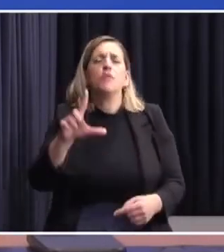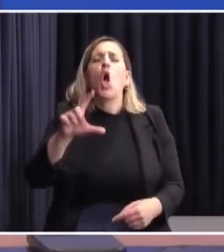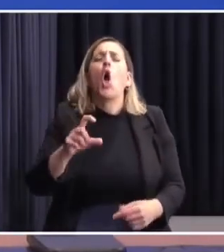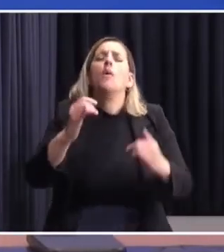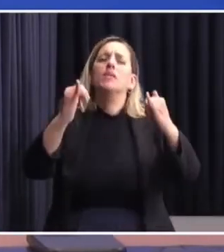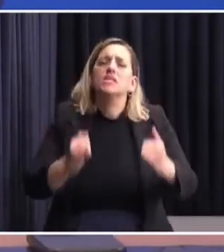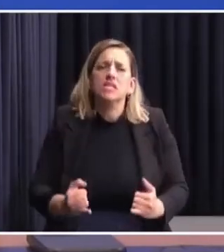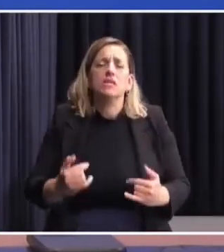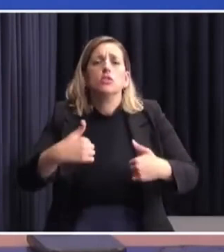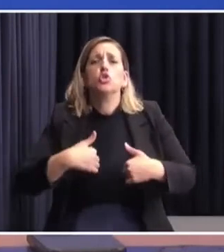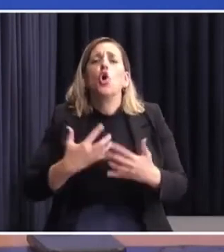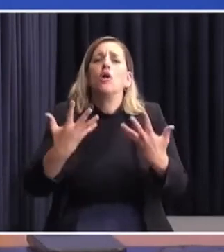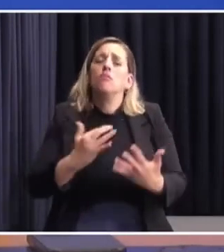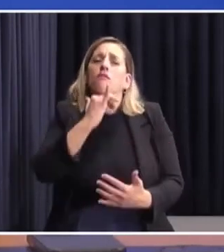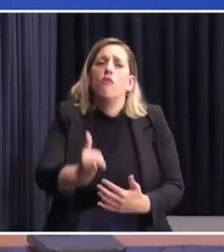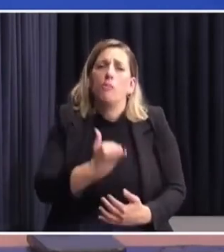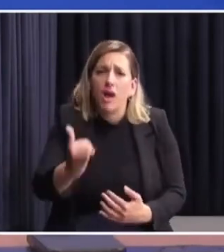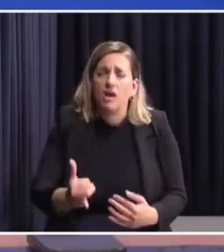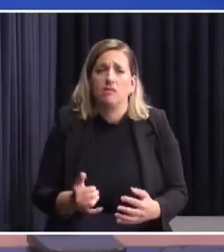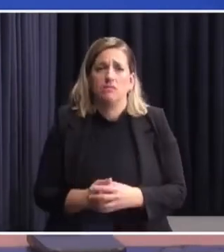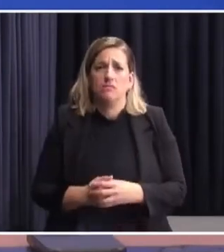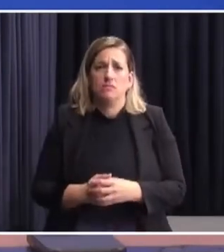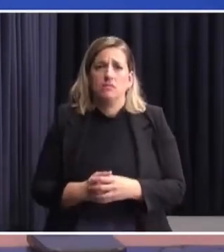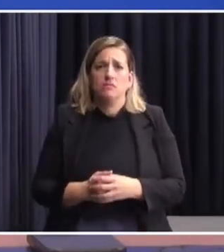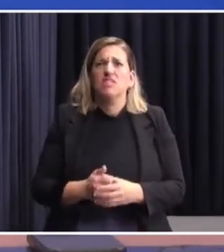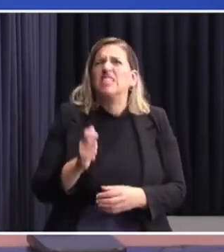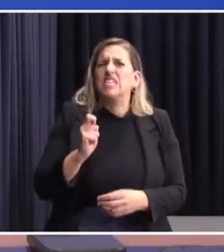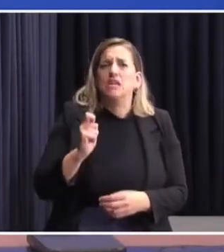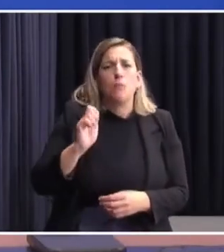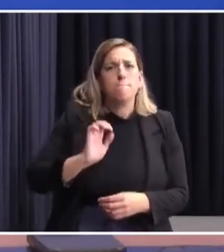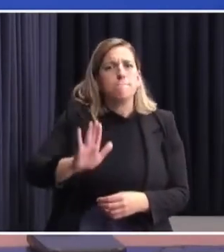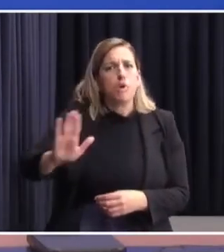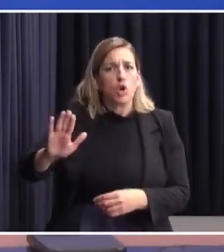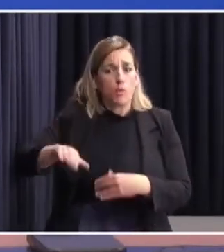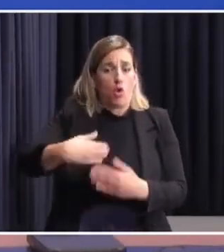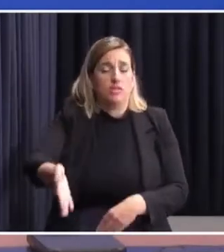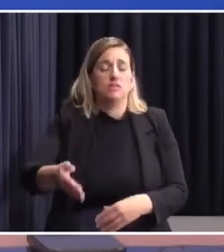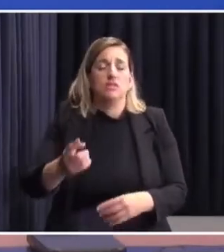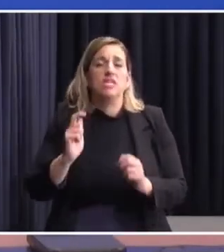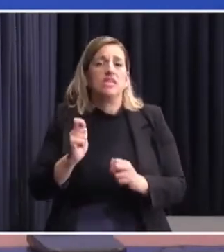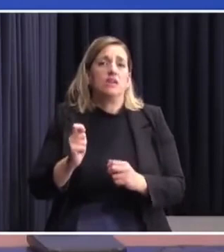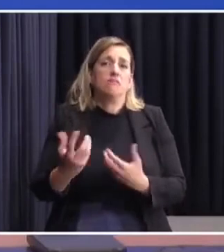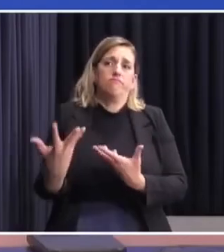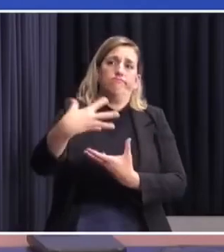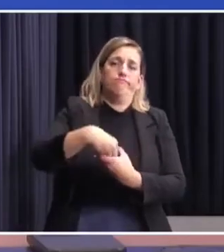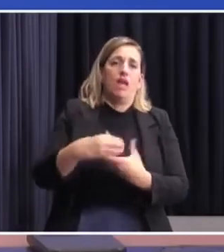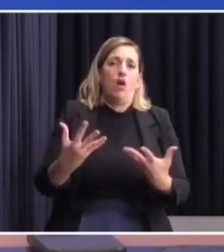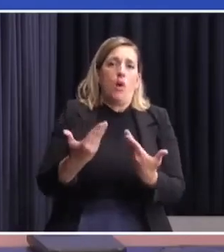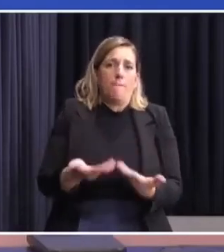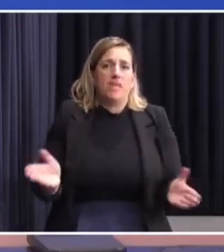Obviamente que me corresponde informarles quienes van a ser los próximos integrantes del gabinete.